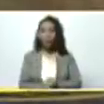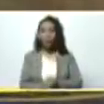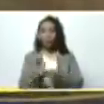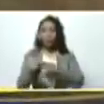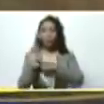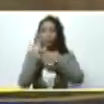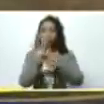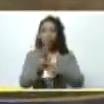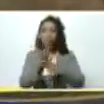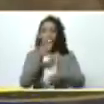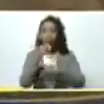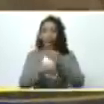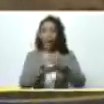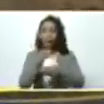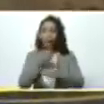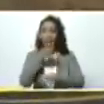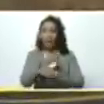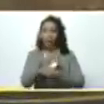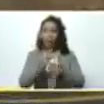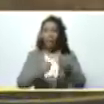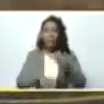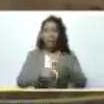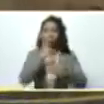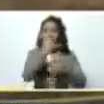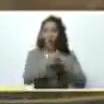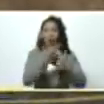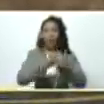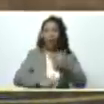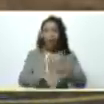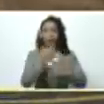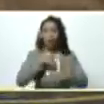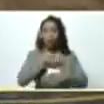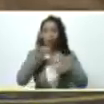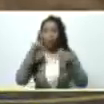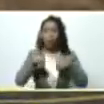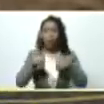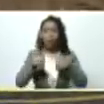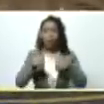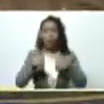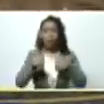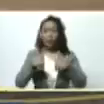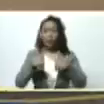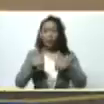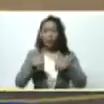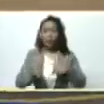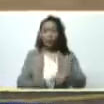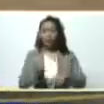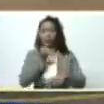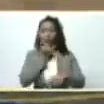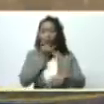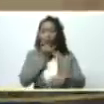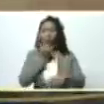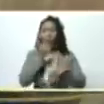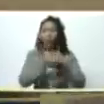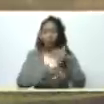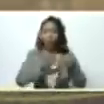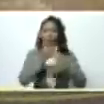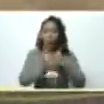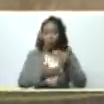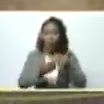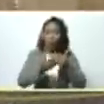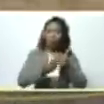represente que vaya a un proyecto de avance y nosotros acá con error hemos ido avanzando